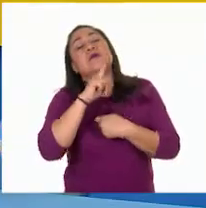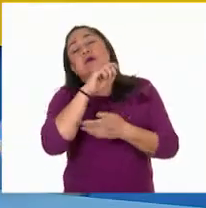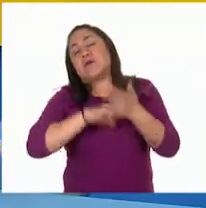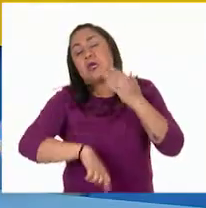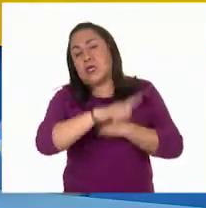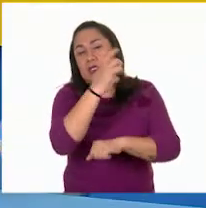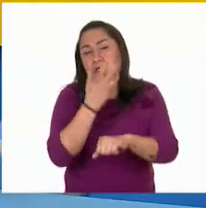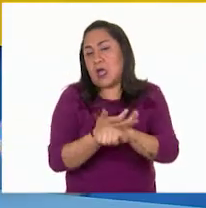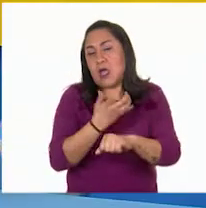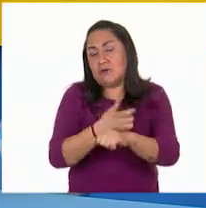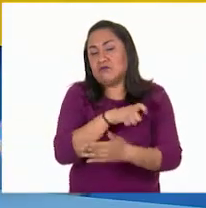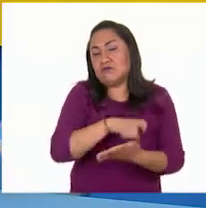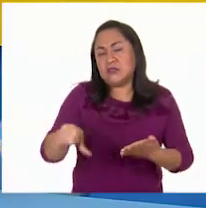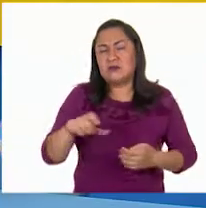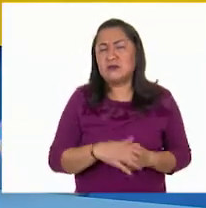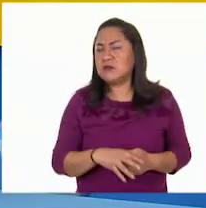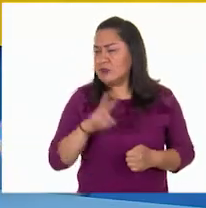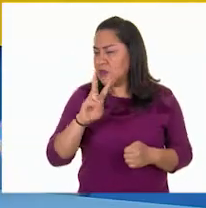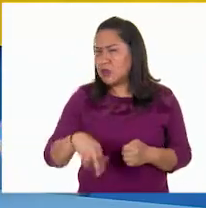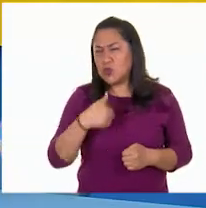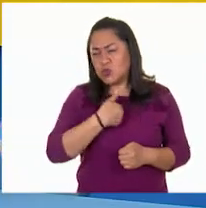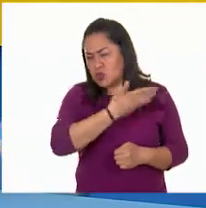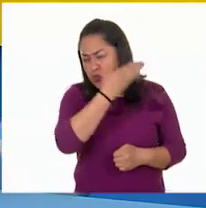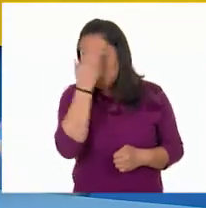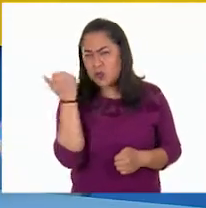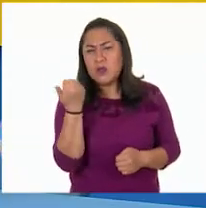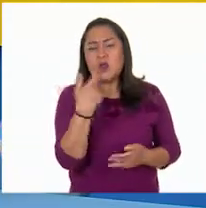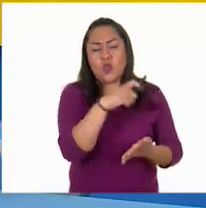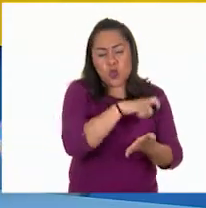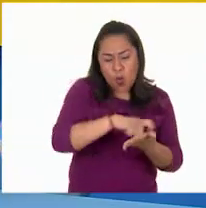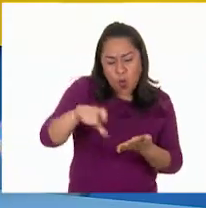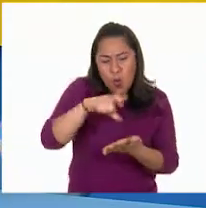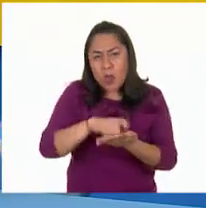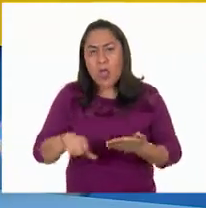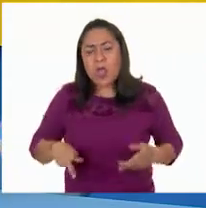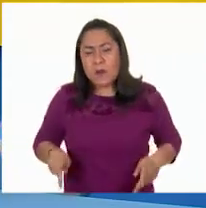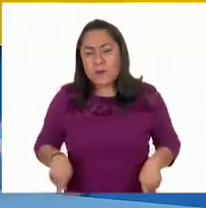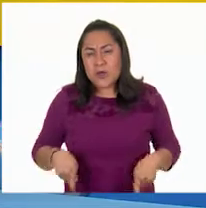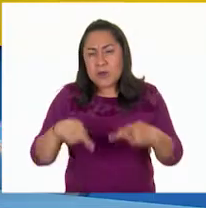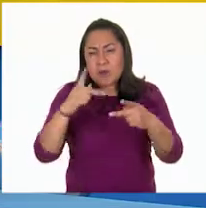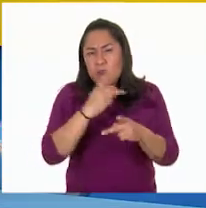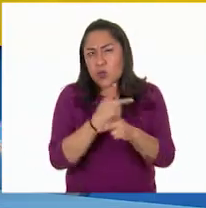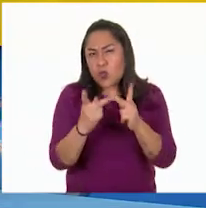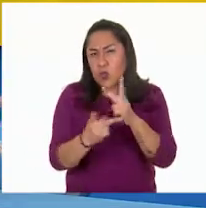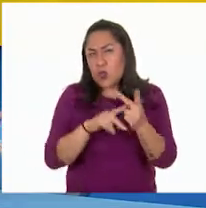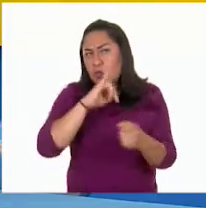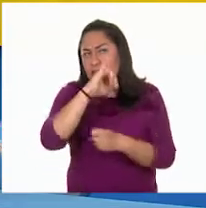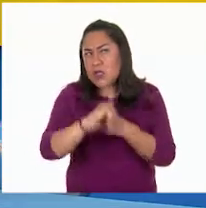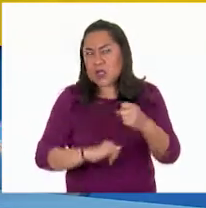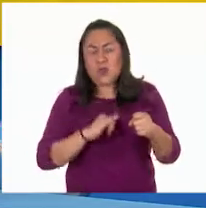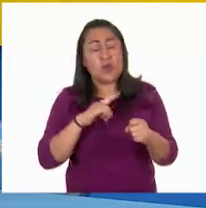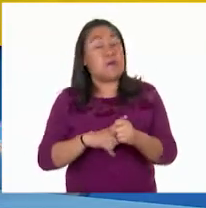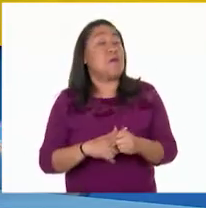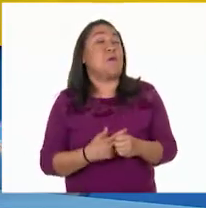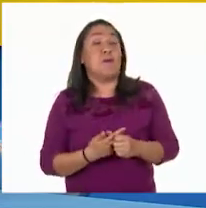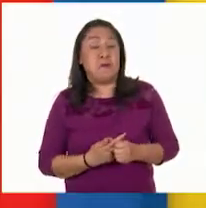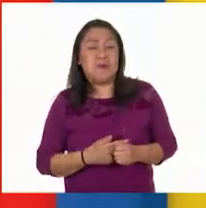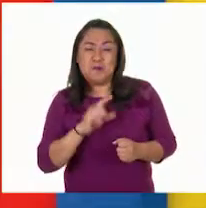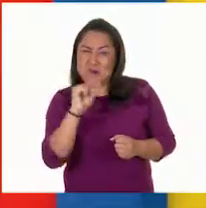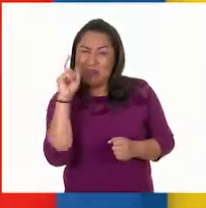Eso no lo sabía, maestra. Esto de la compra y venta de productos a nivel internacional es algo compleja, pero interesante.